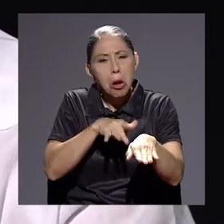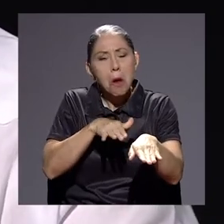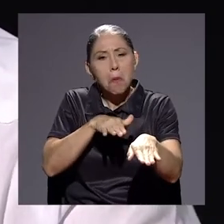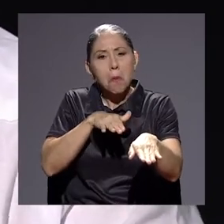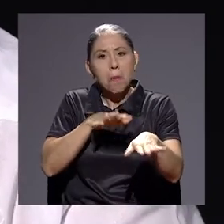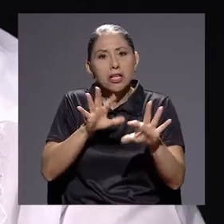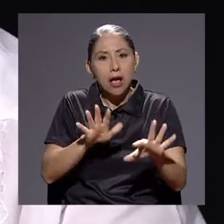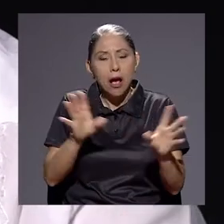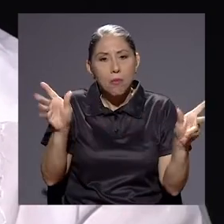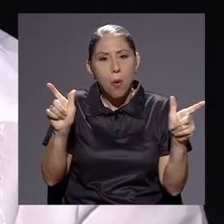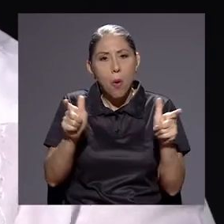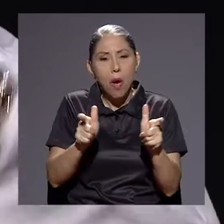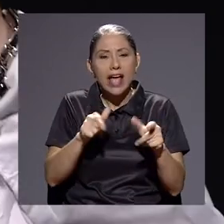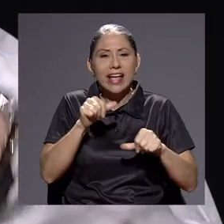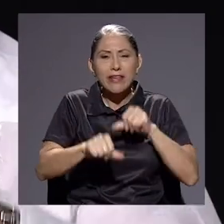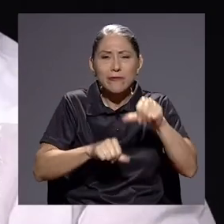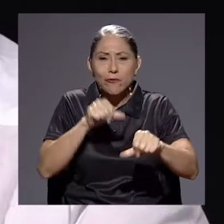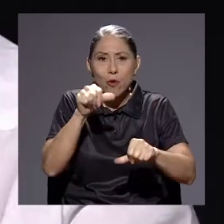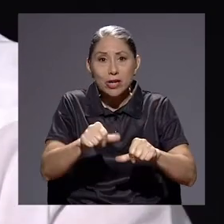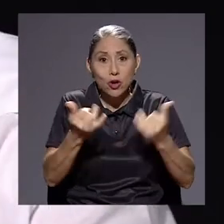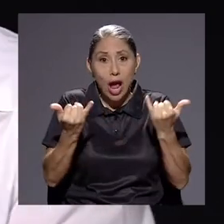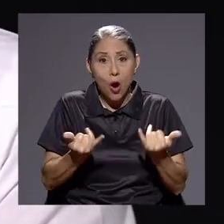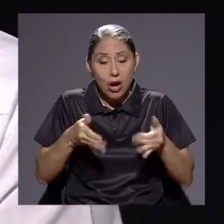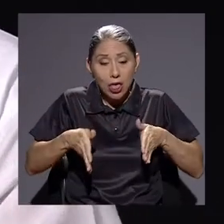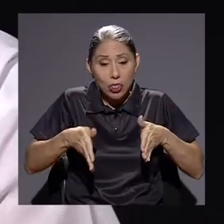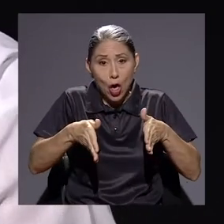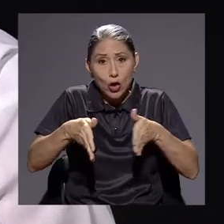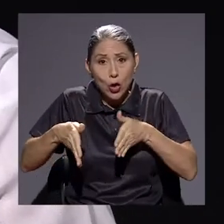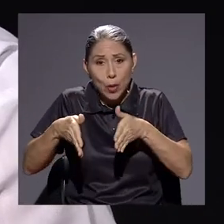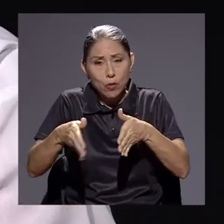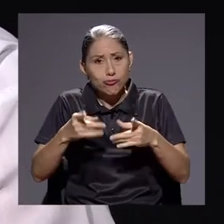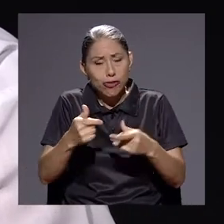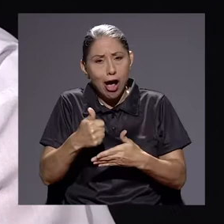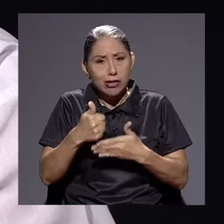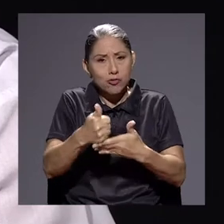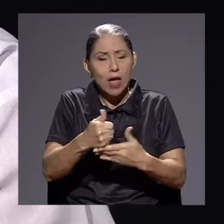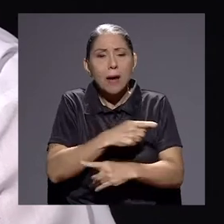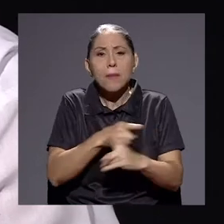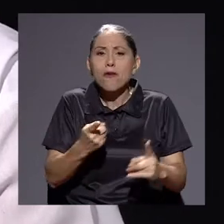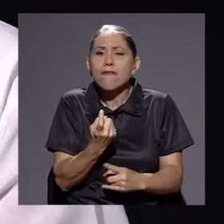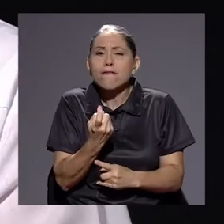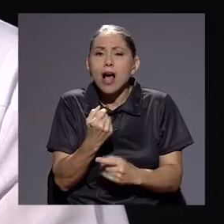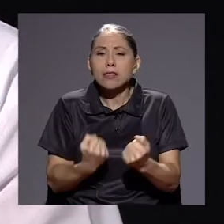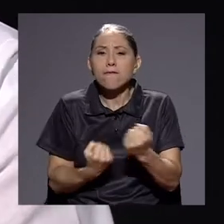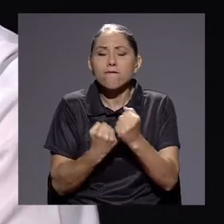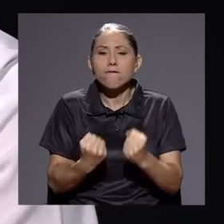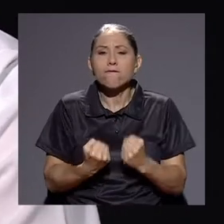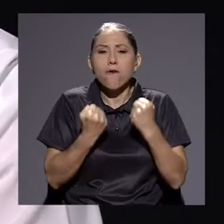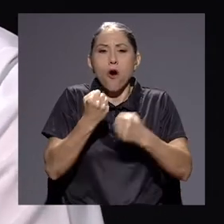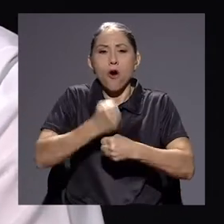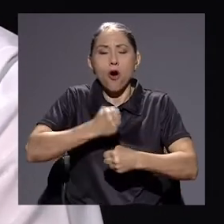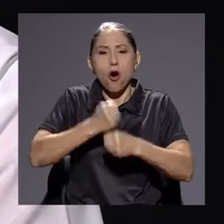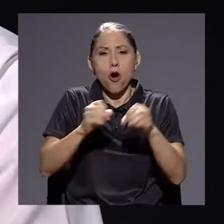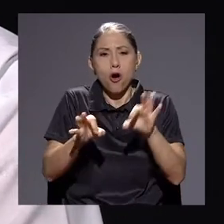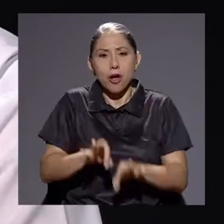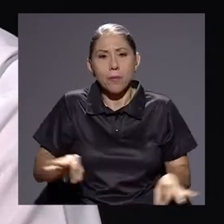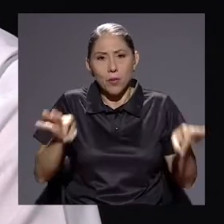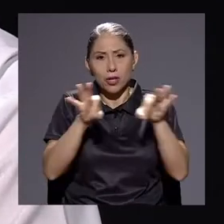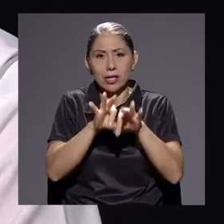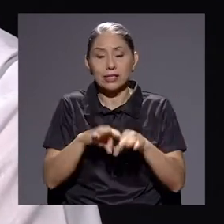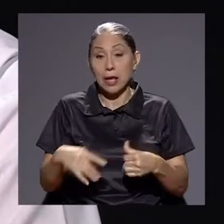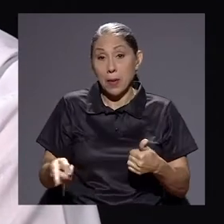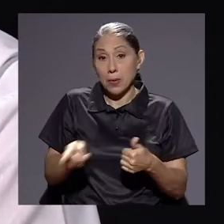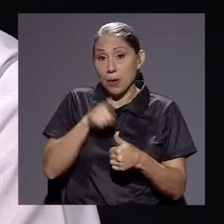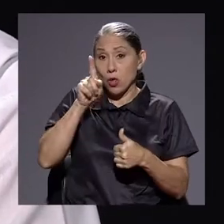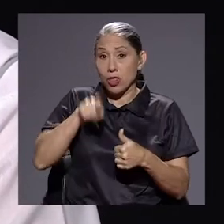ahora el esfuerzo y las dos vías ayudan. Pero nos hace falta fortalecer obras que son importantes. Primero hay que